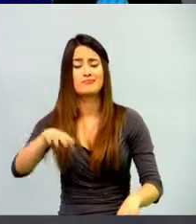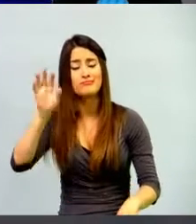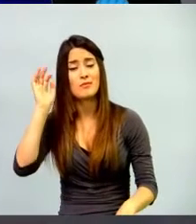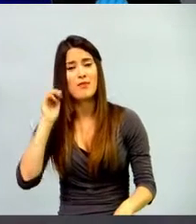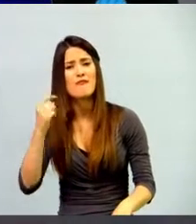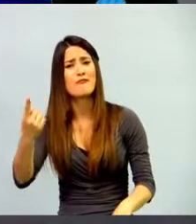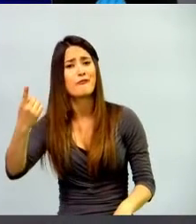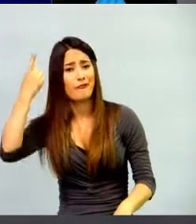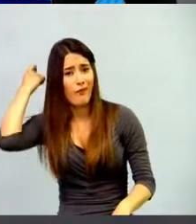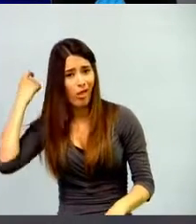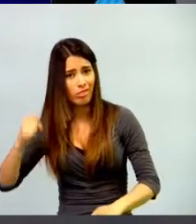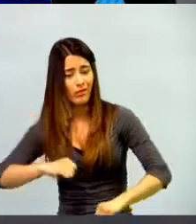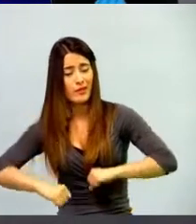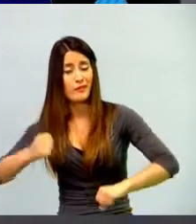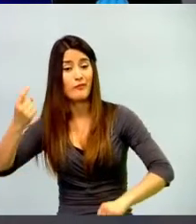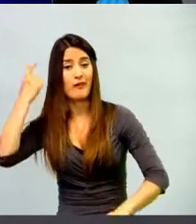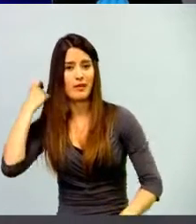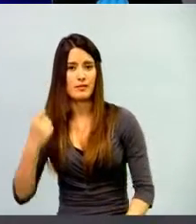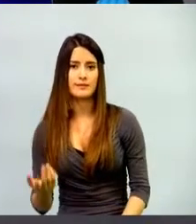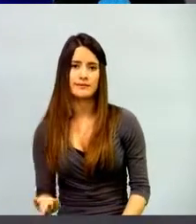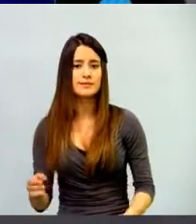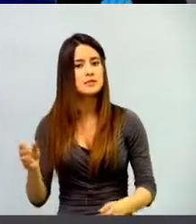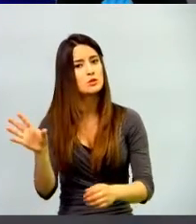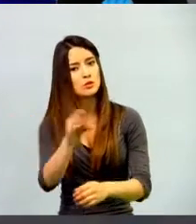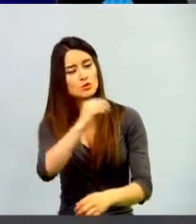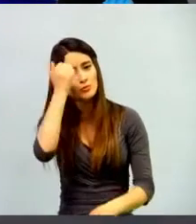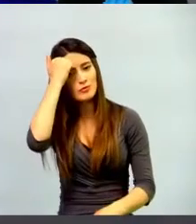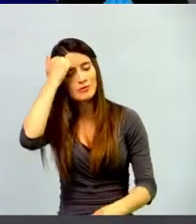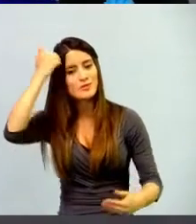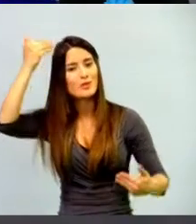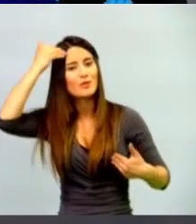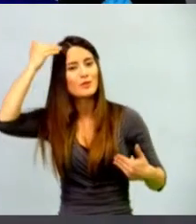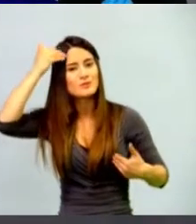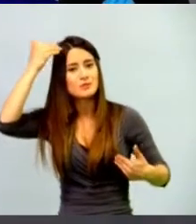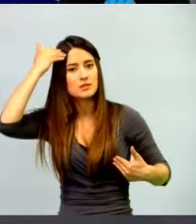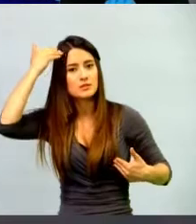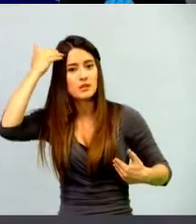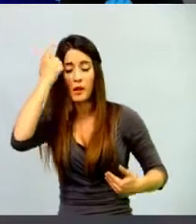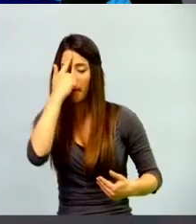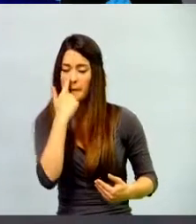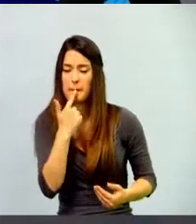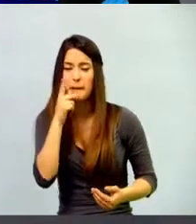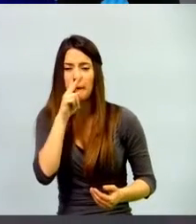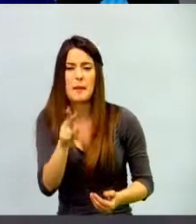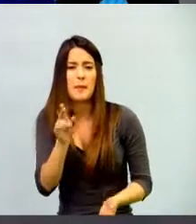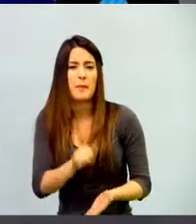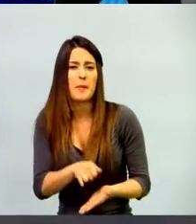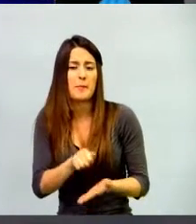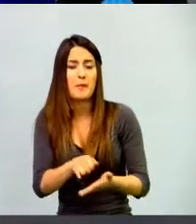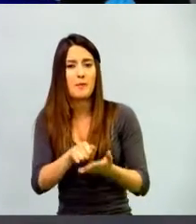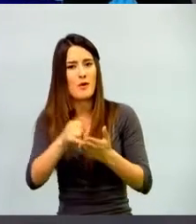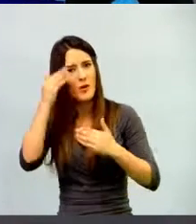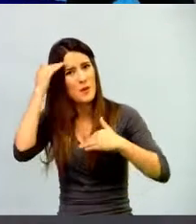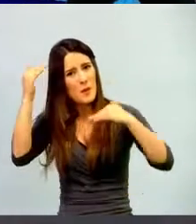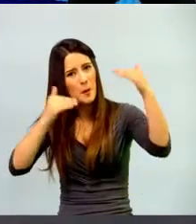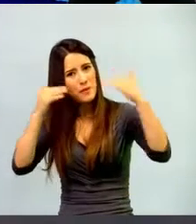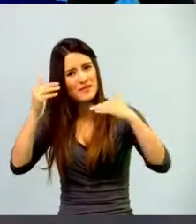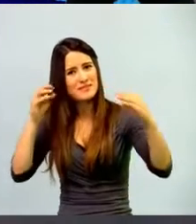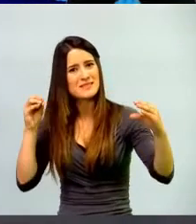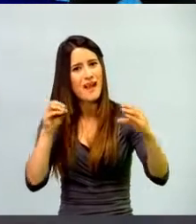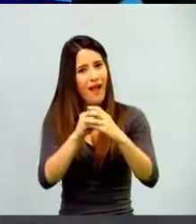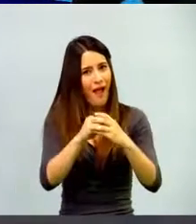necesitamos un docente con unas competencias para el siglo XXI que realmente